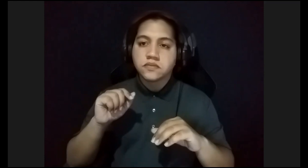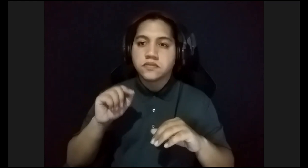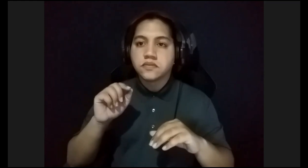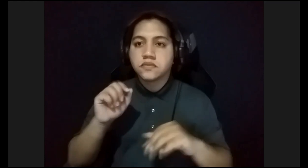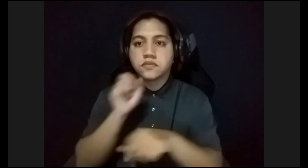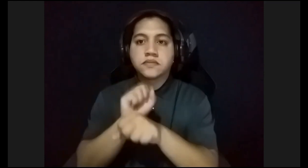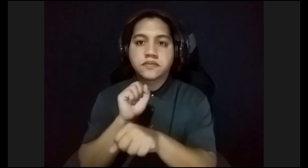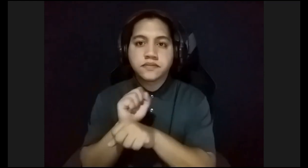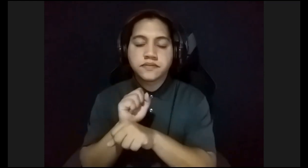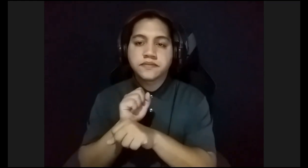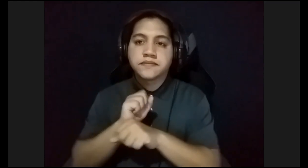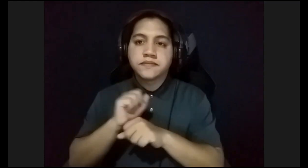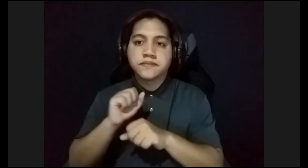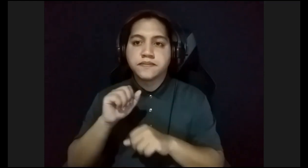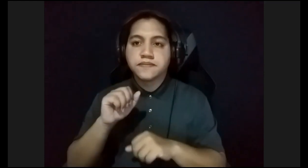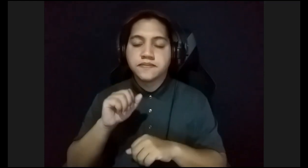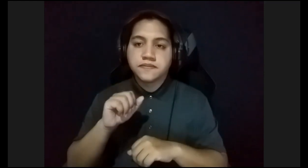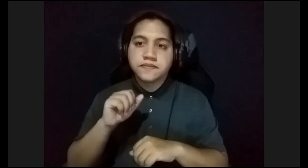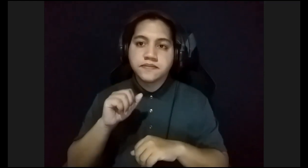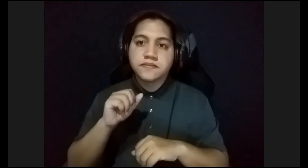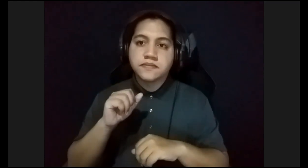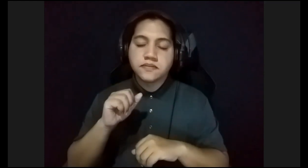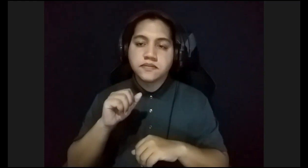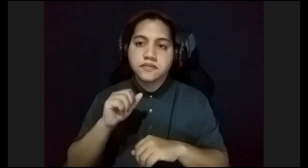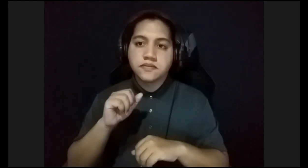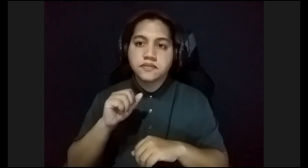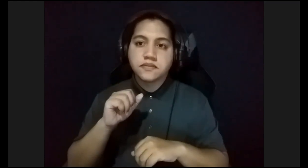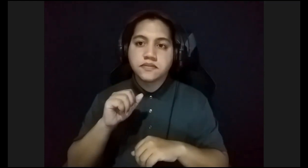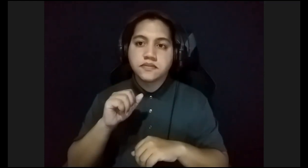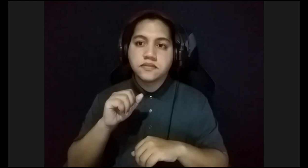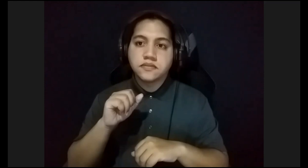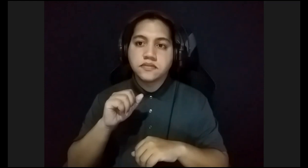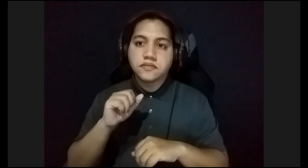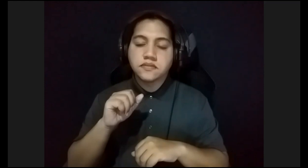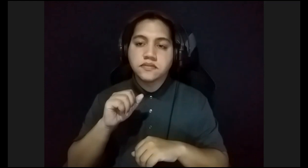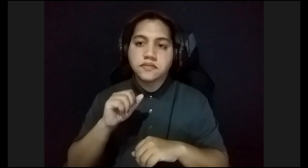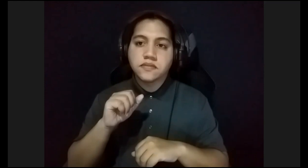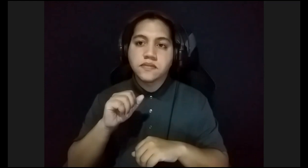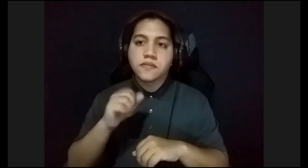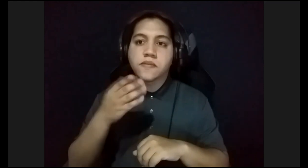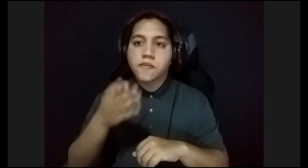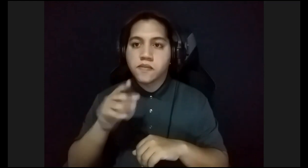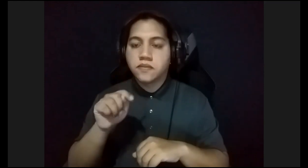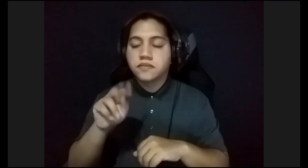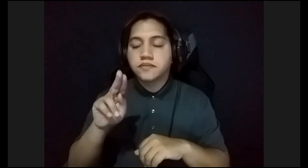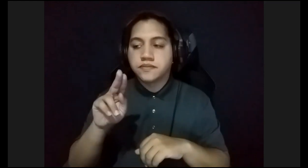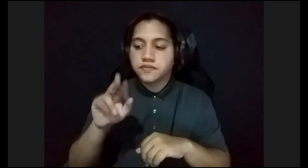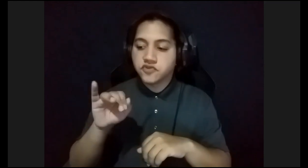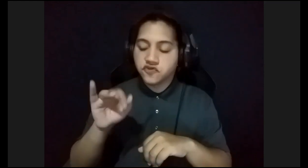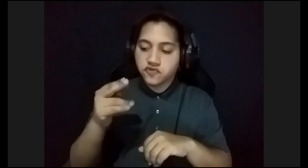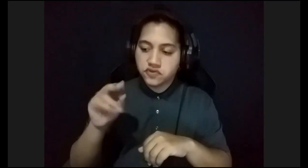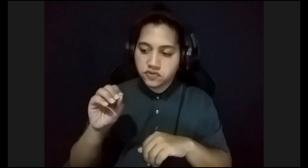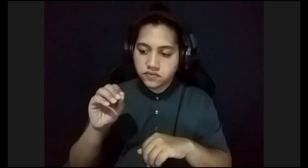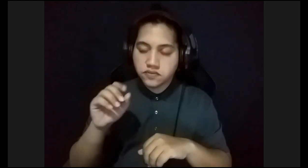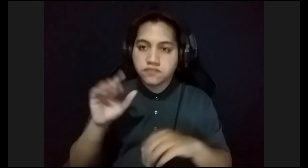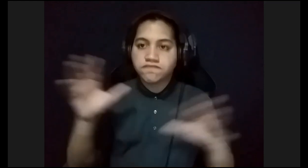realizaron el maestro Tufiño, y recogía